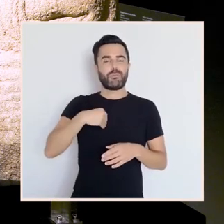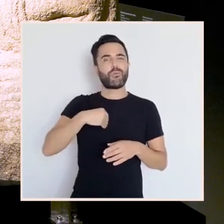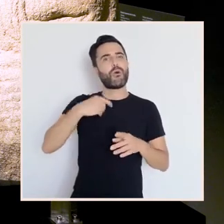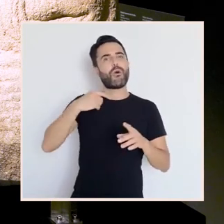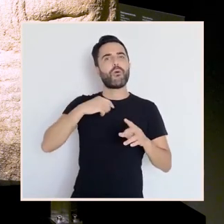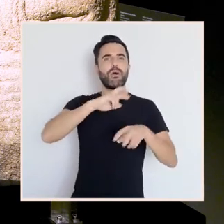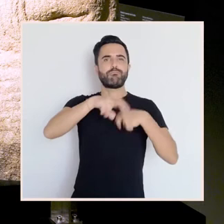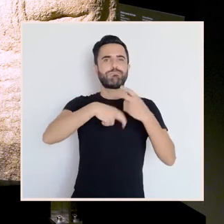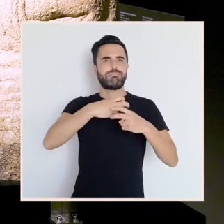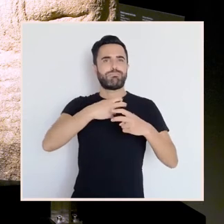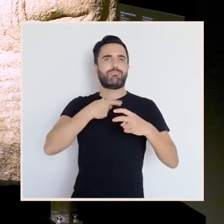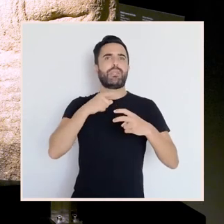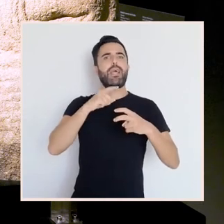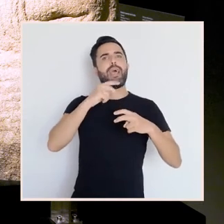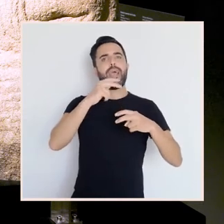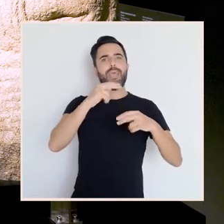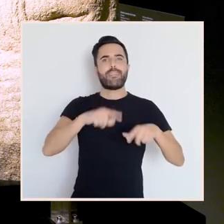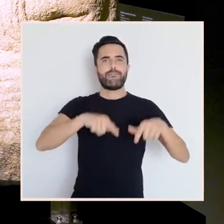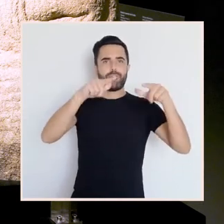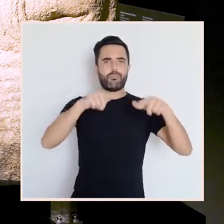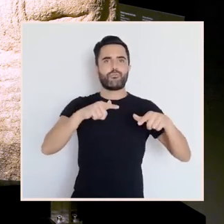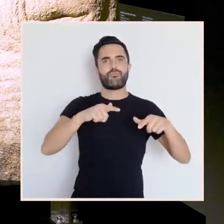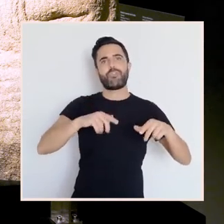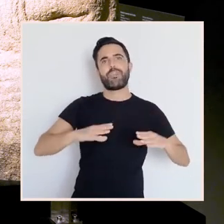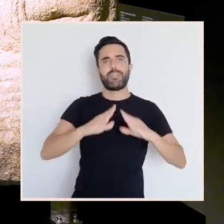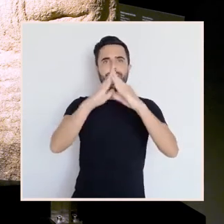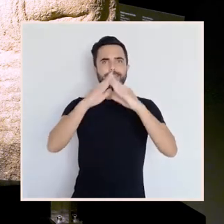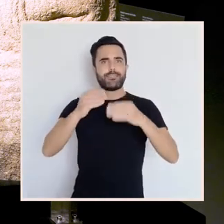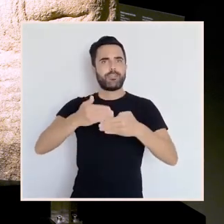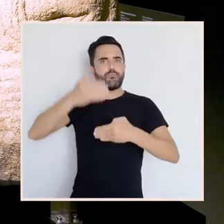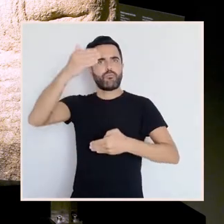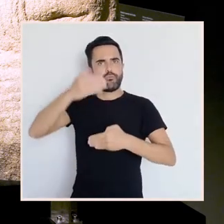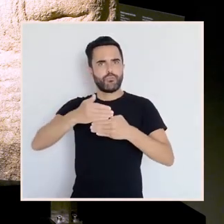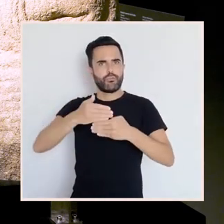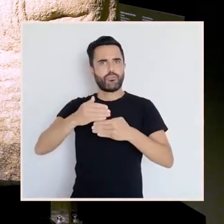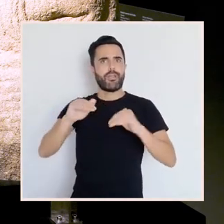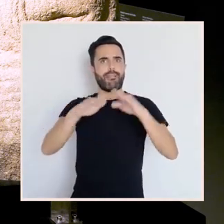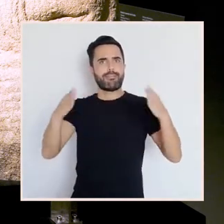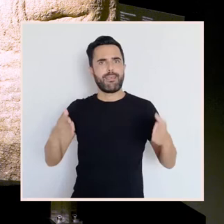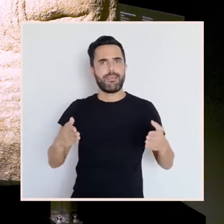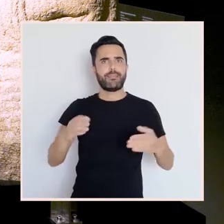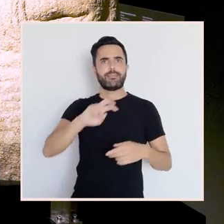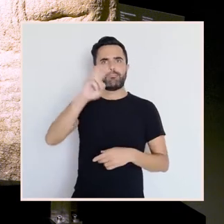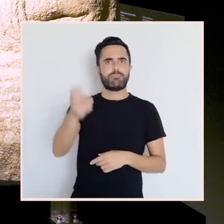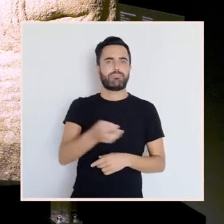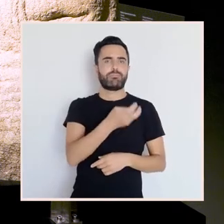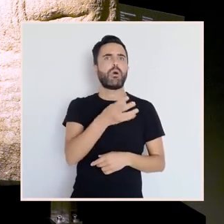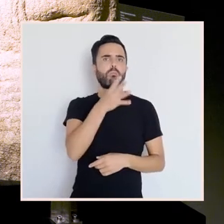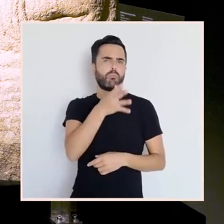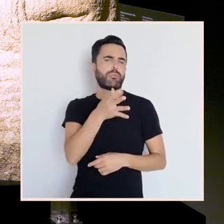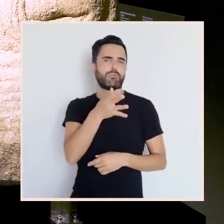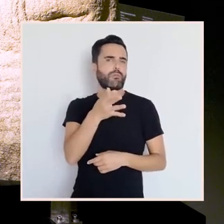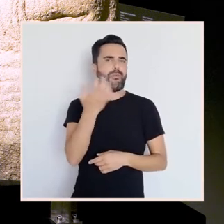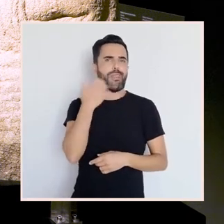como igrexas, altares, muros, e por iso non deve extrañarnos, que se atopen deste xeito.